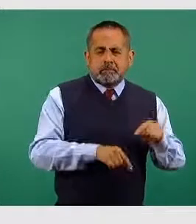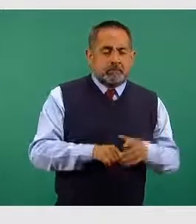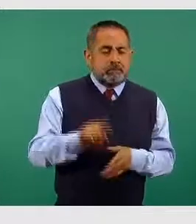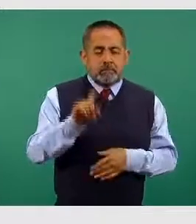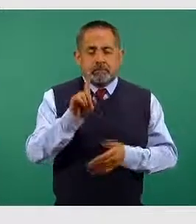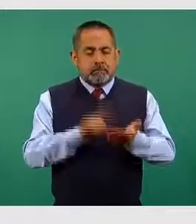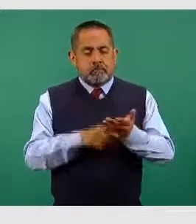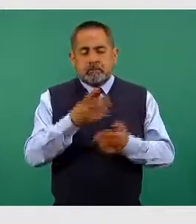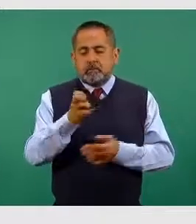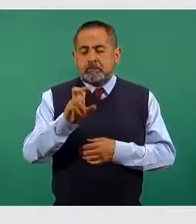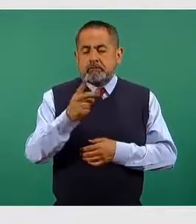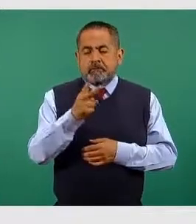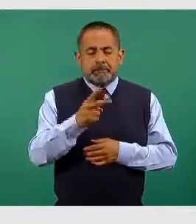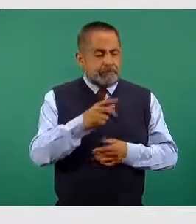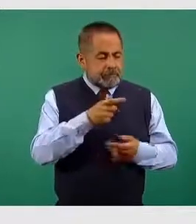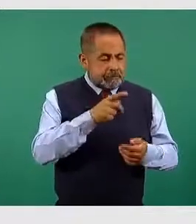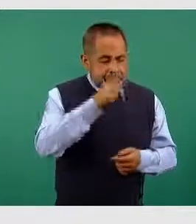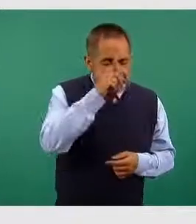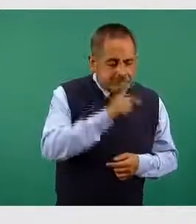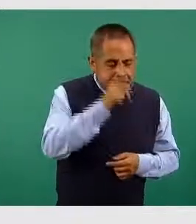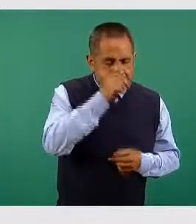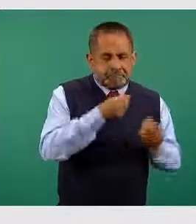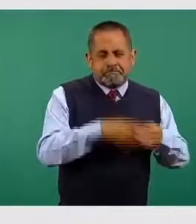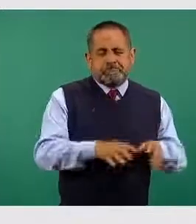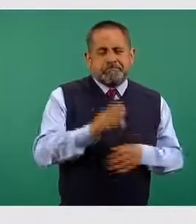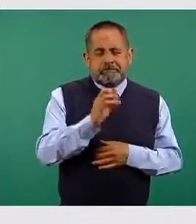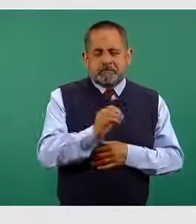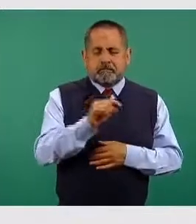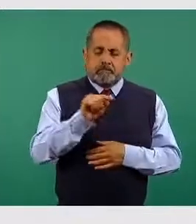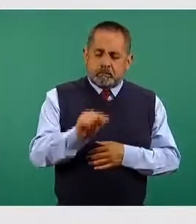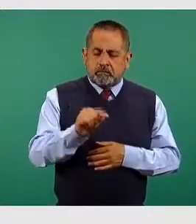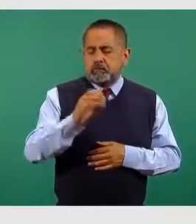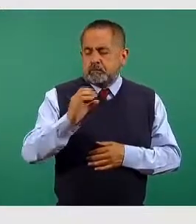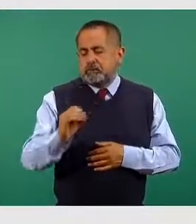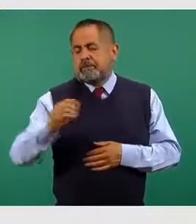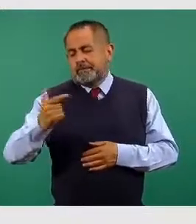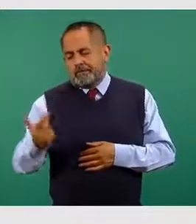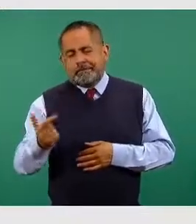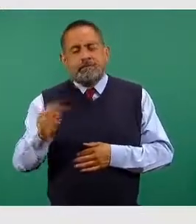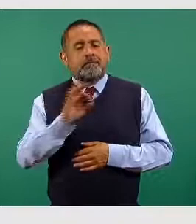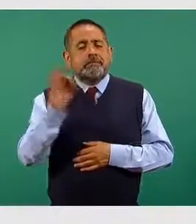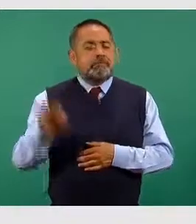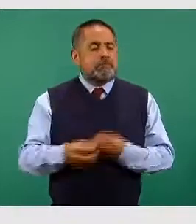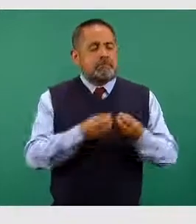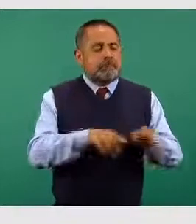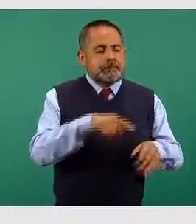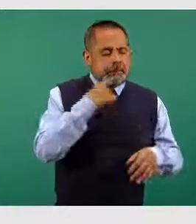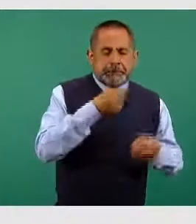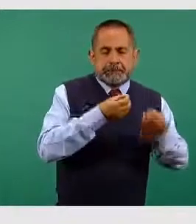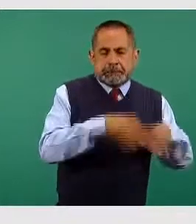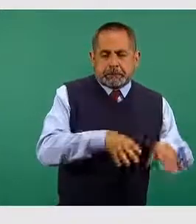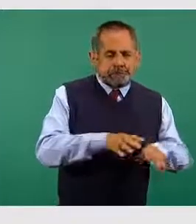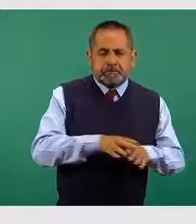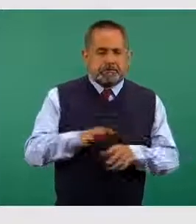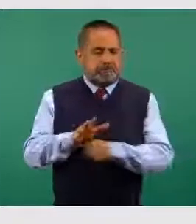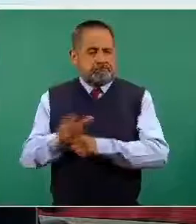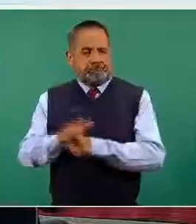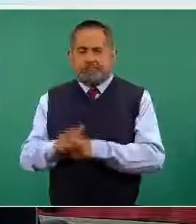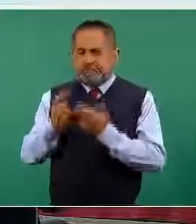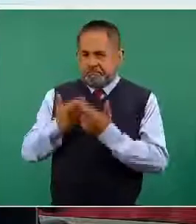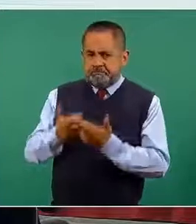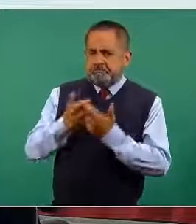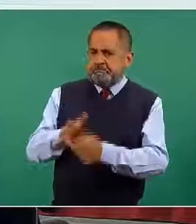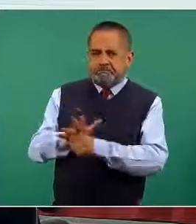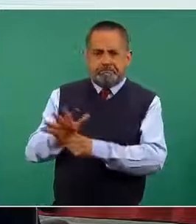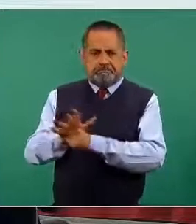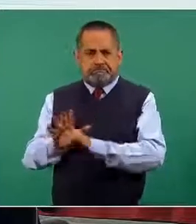dosis perdidas que representan el 0.07% del total de dosis que se han